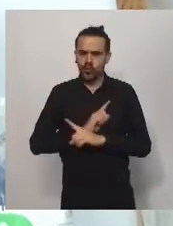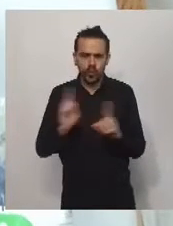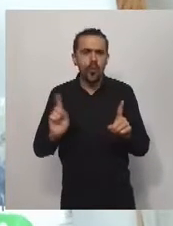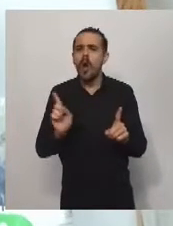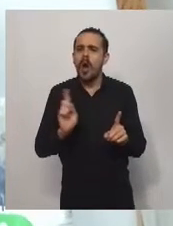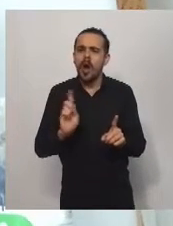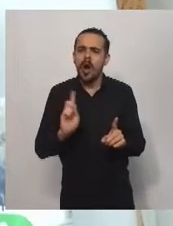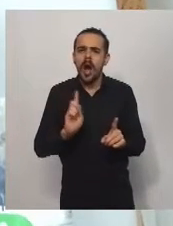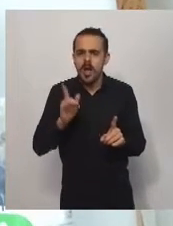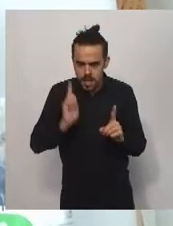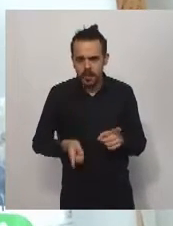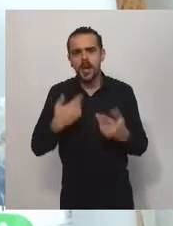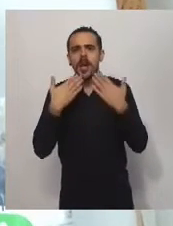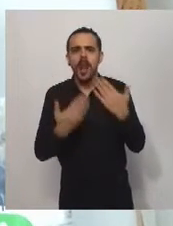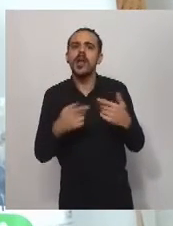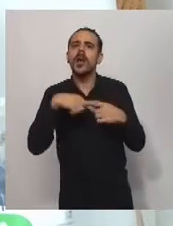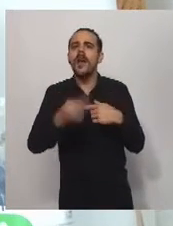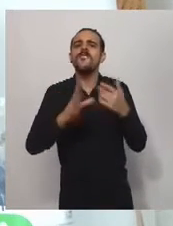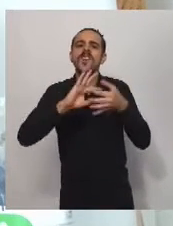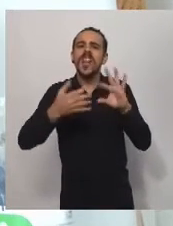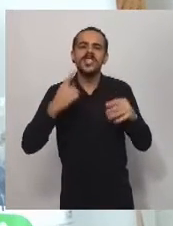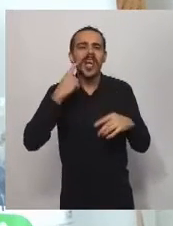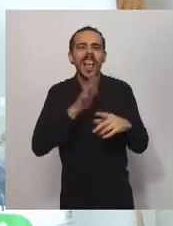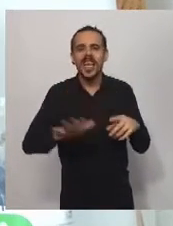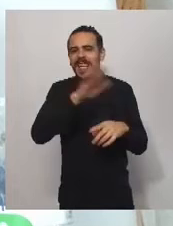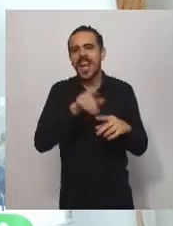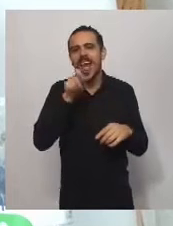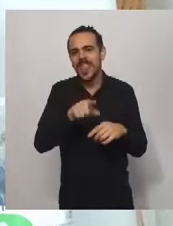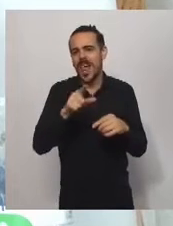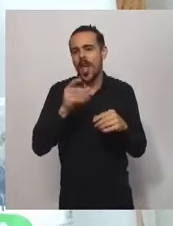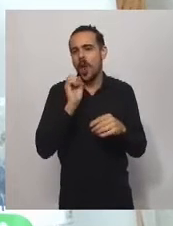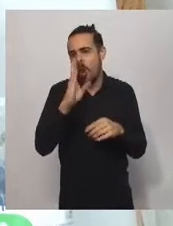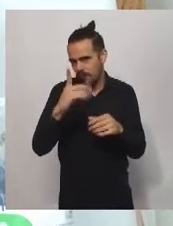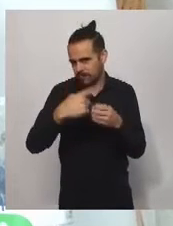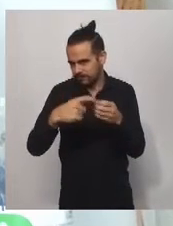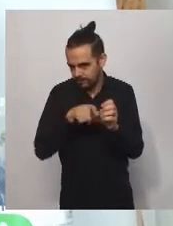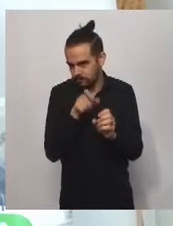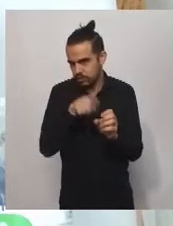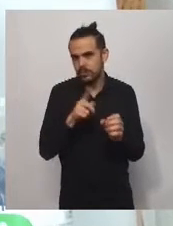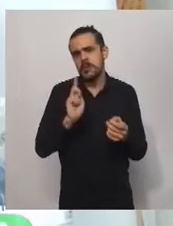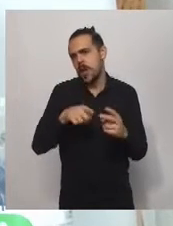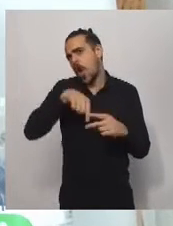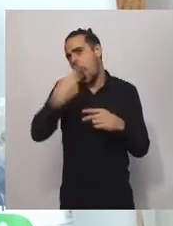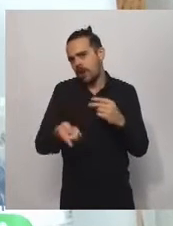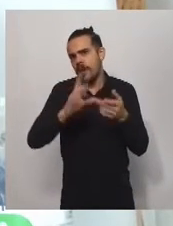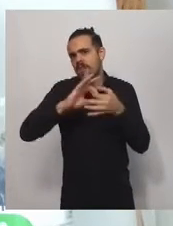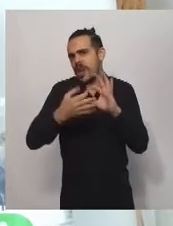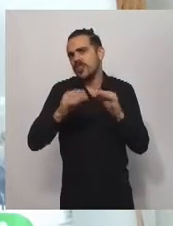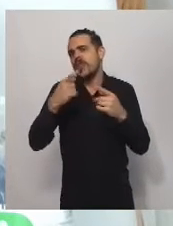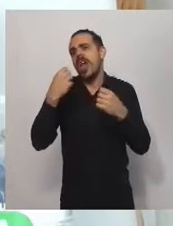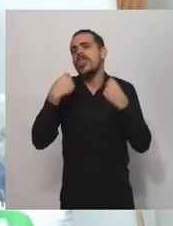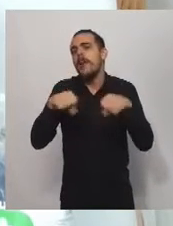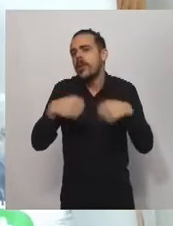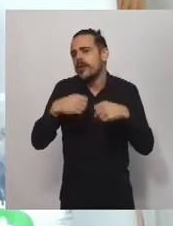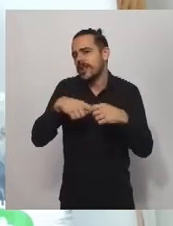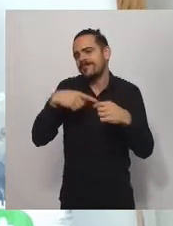con la Federación Entre Ríos de Clubes, con todas las federaciones de las distintas disciplinas deportivas, pero también con